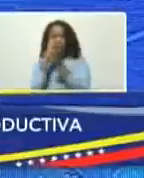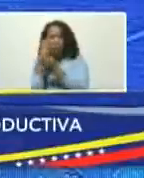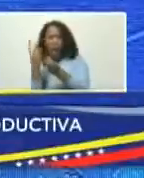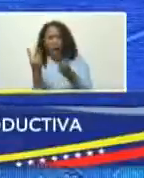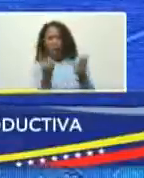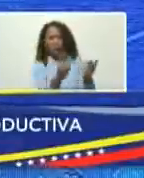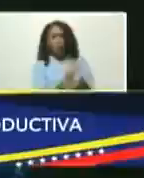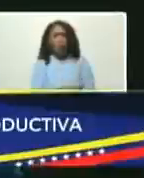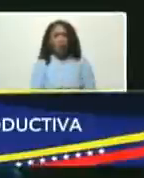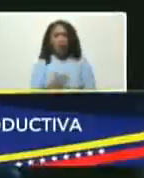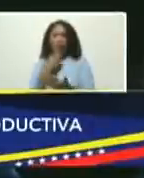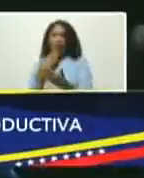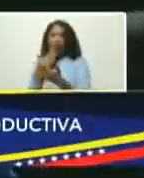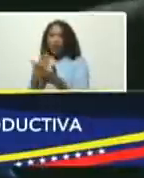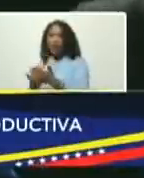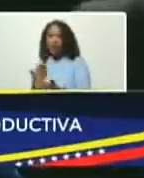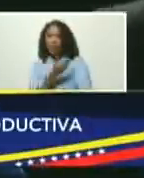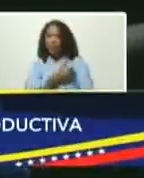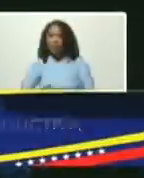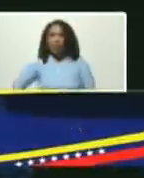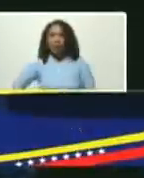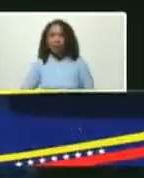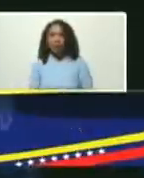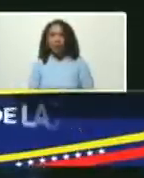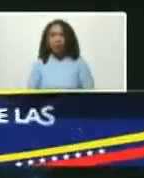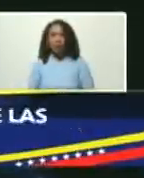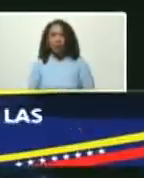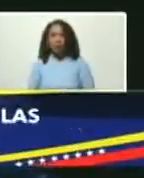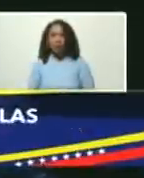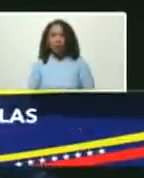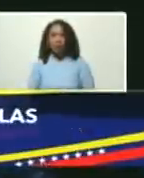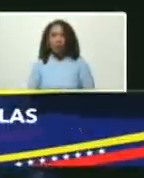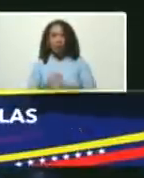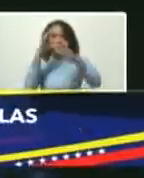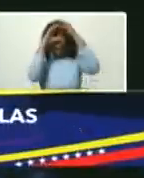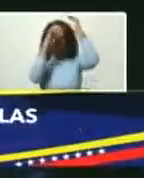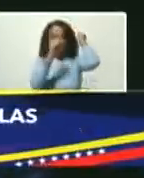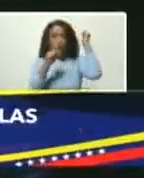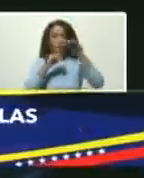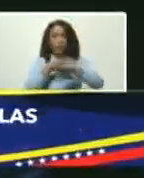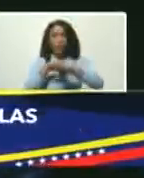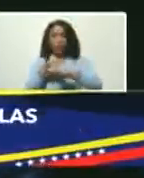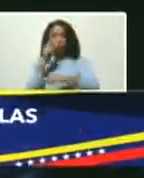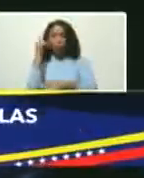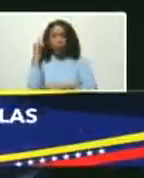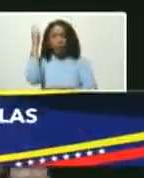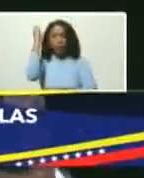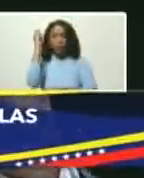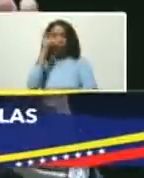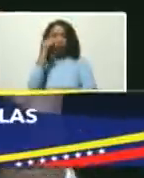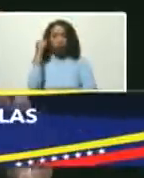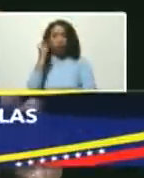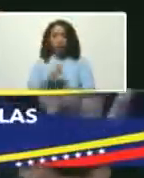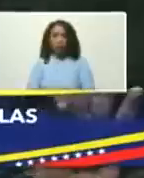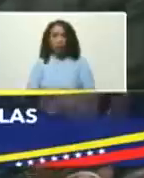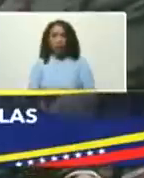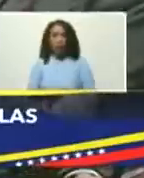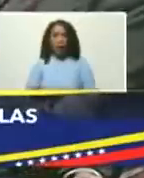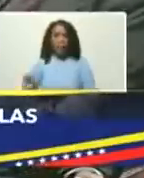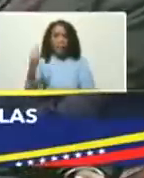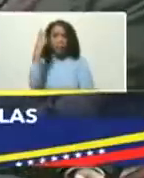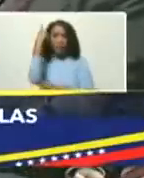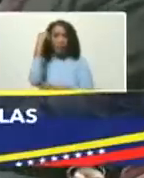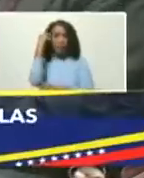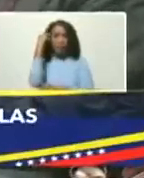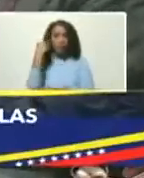Muchísimas gracias, presidente, embajadores, ministros, diputados, diputados, desde el primer día,